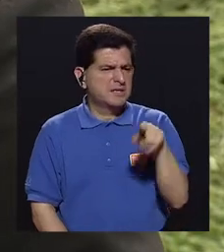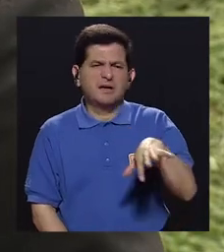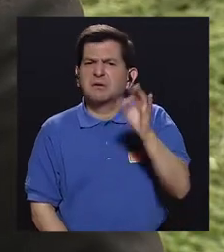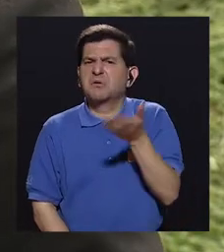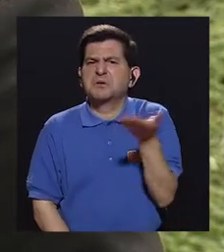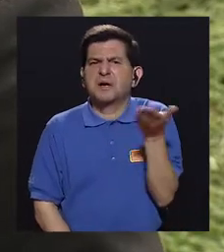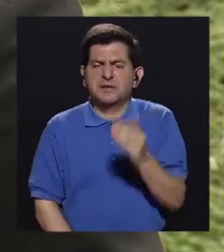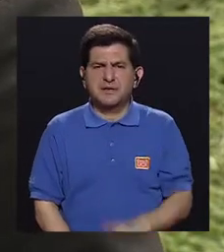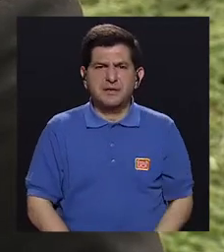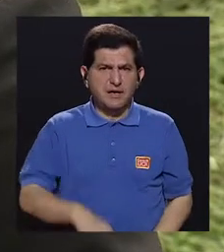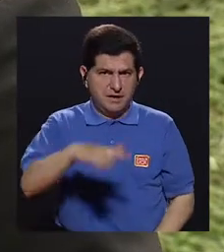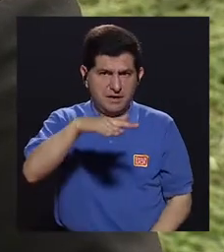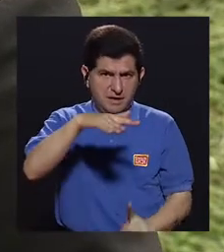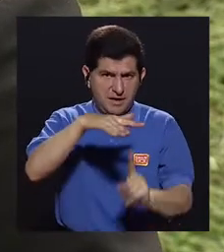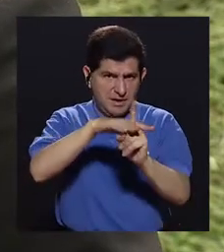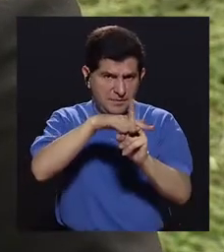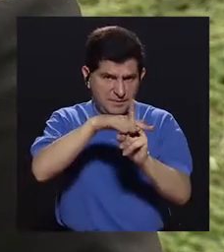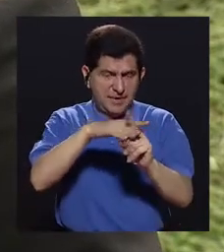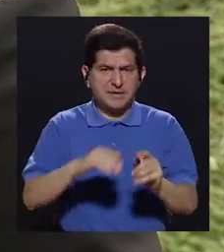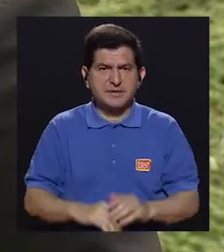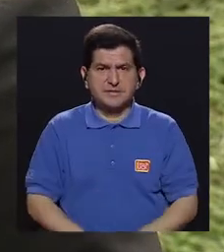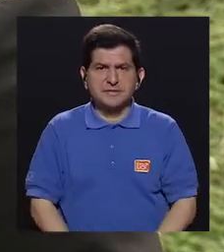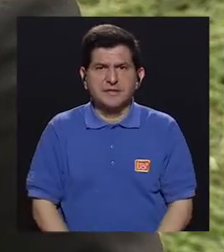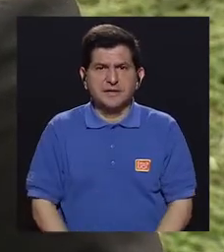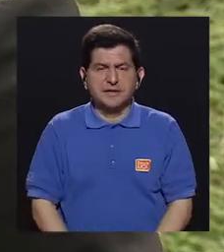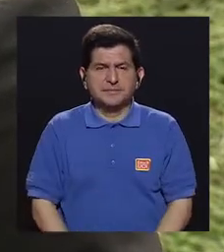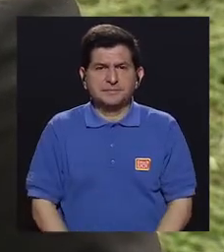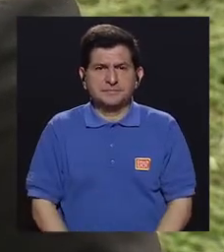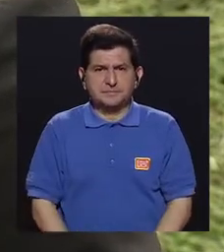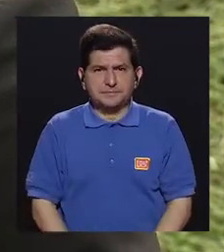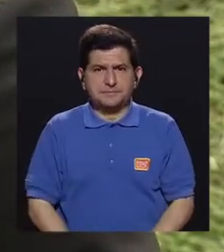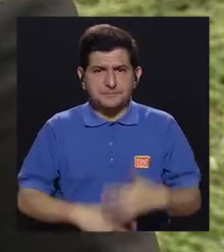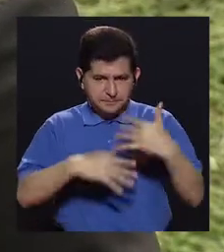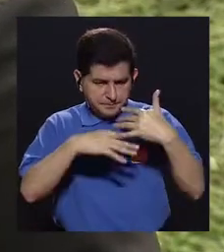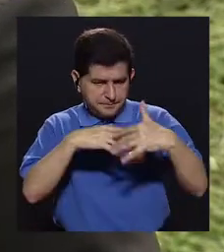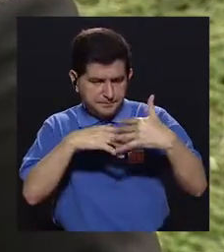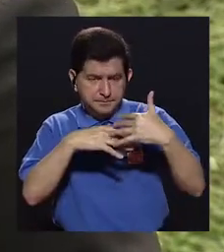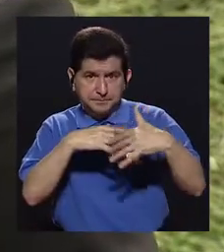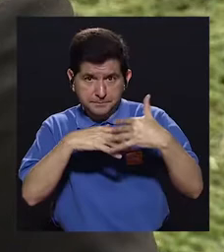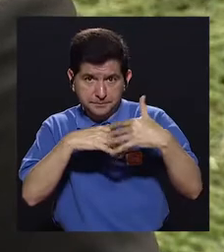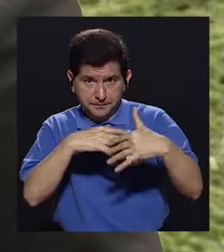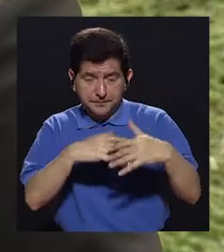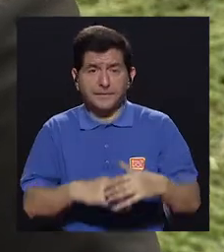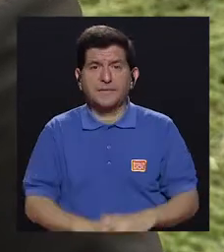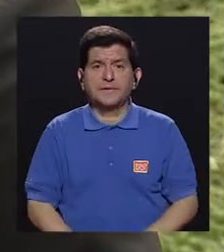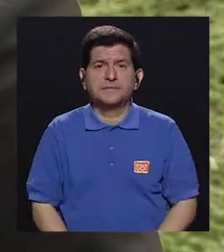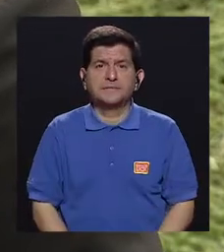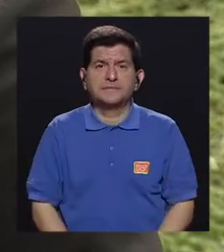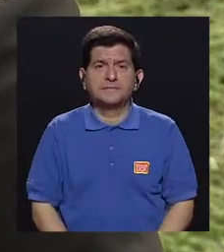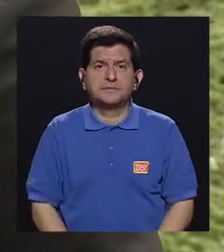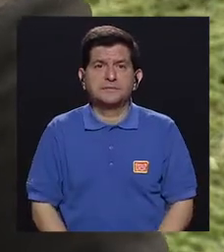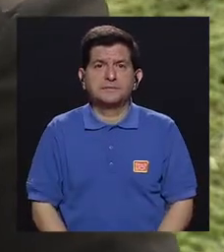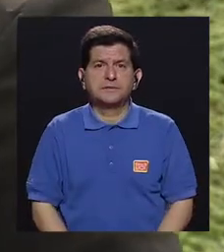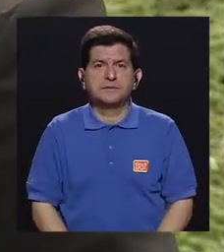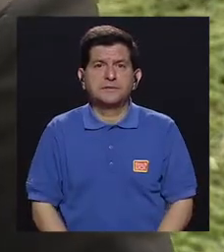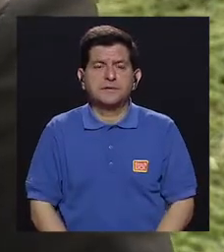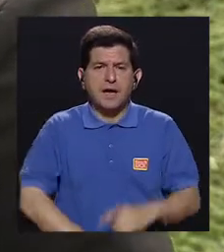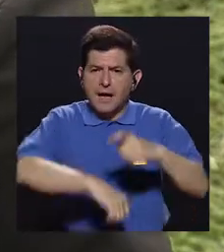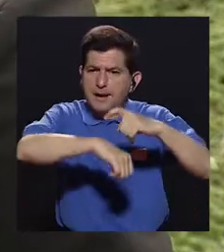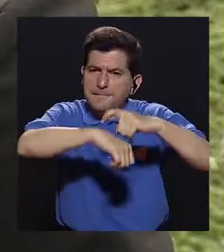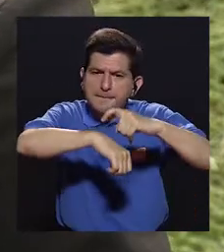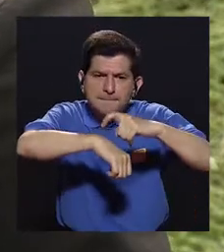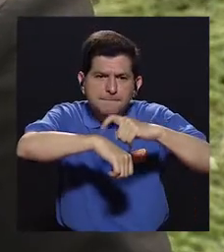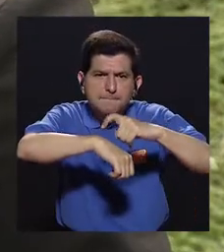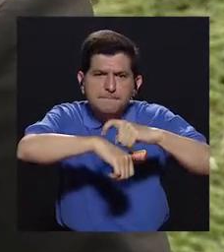la aparición de la menstruación, o sea, el pico